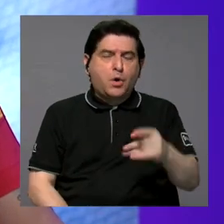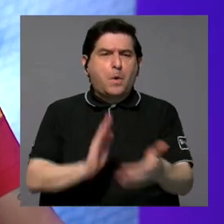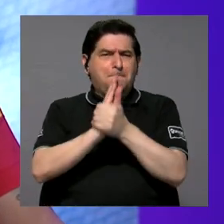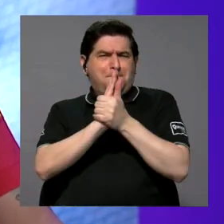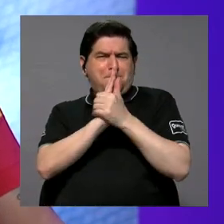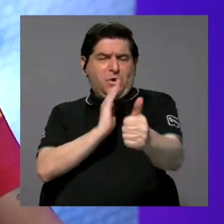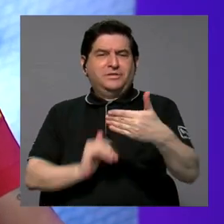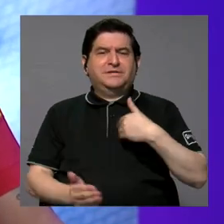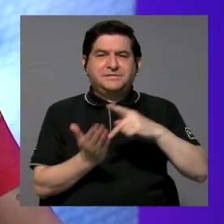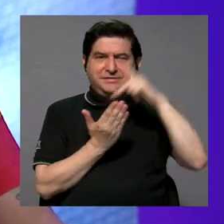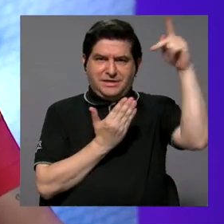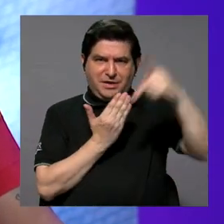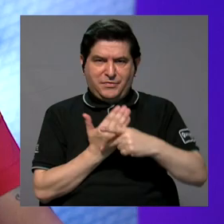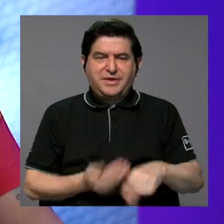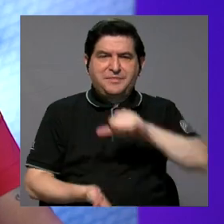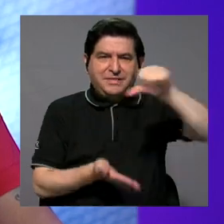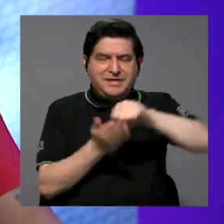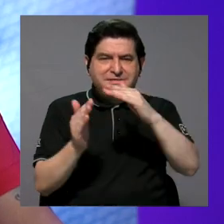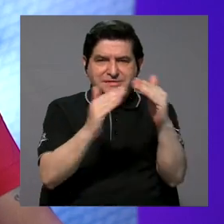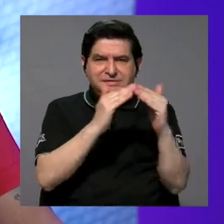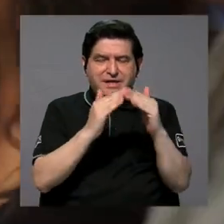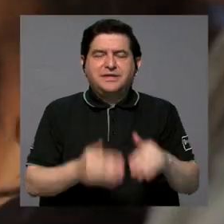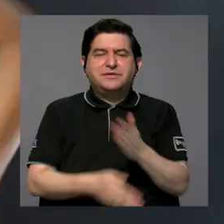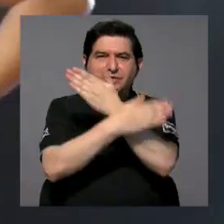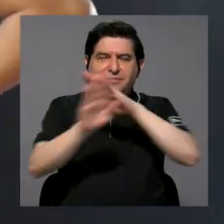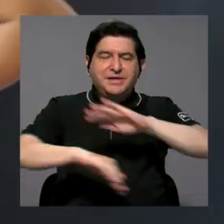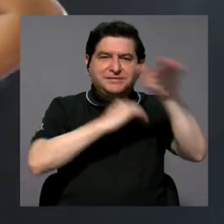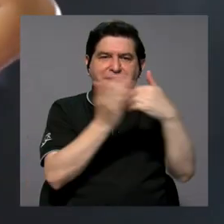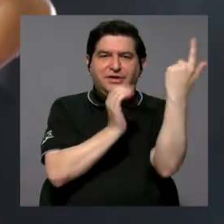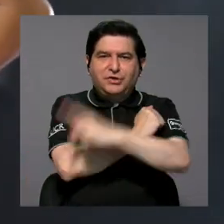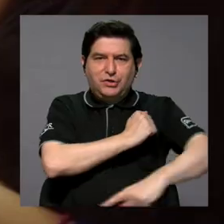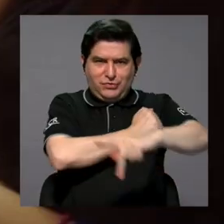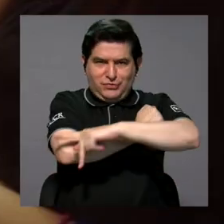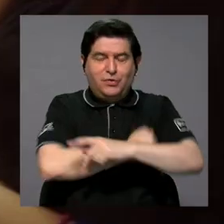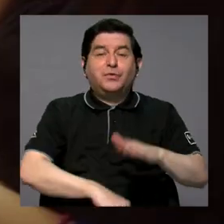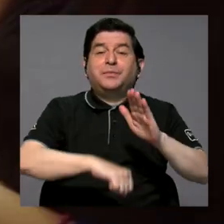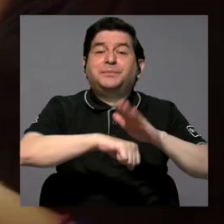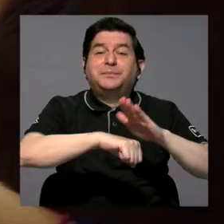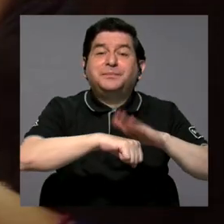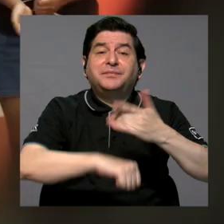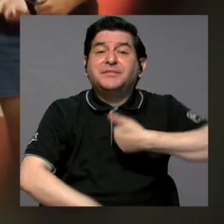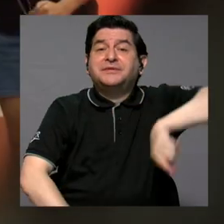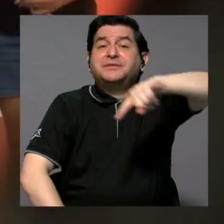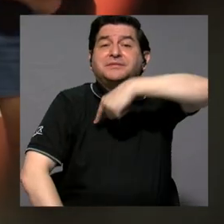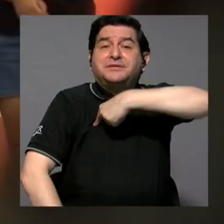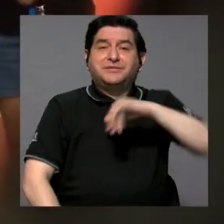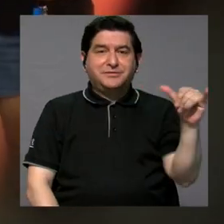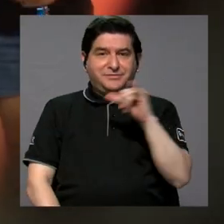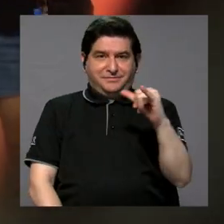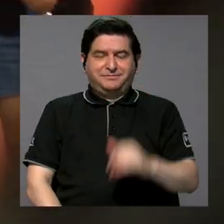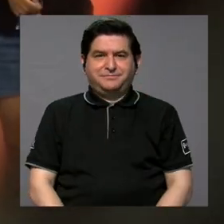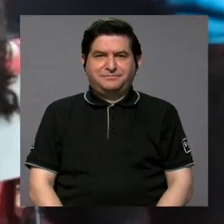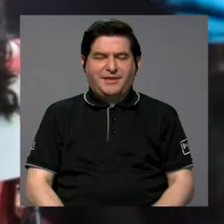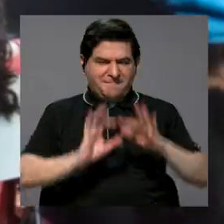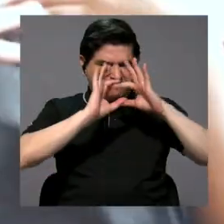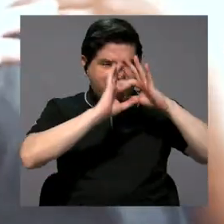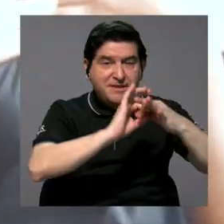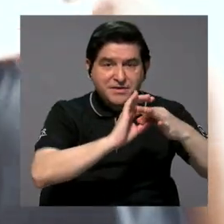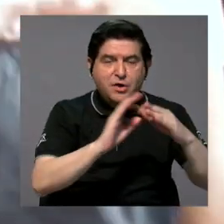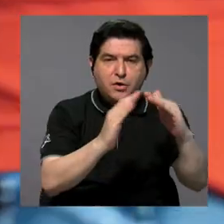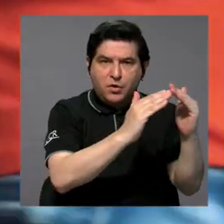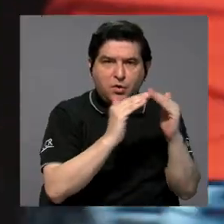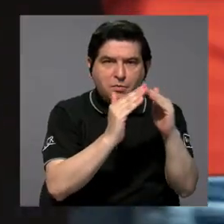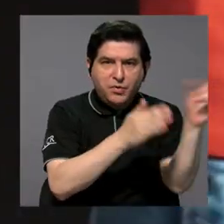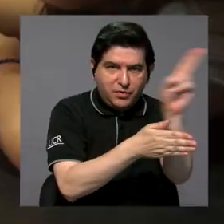potencial que tiene el programa Centro Cívico por la Paz a lo largo y ancho de todo el país, porque nos permite también poder vincular a la